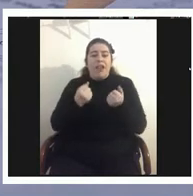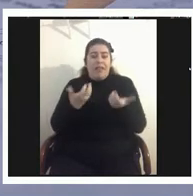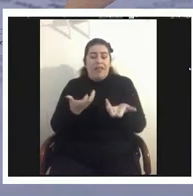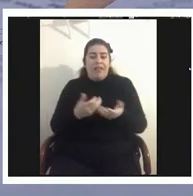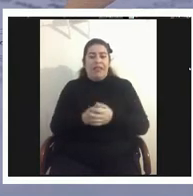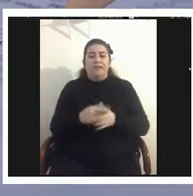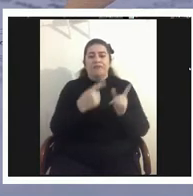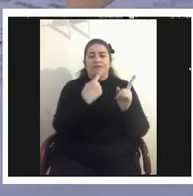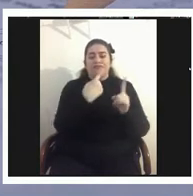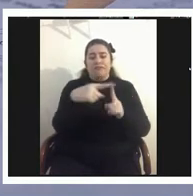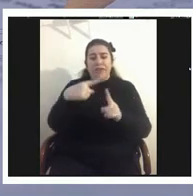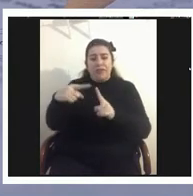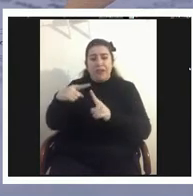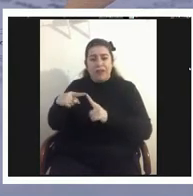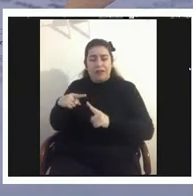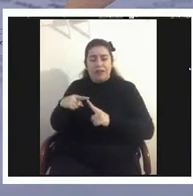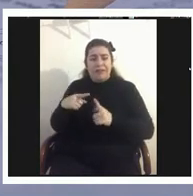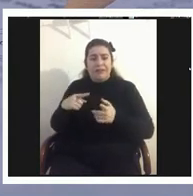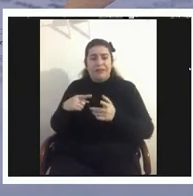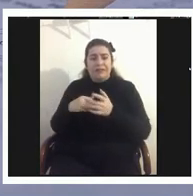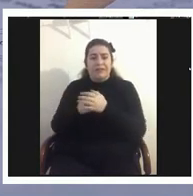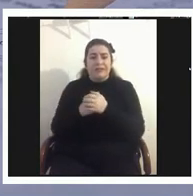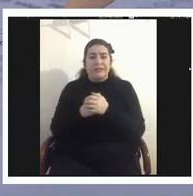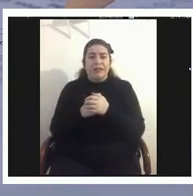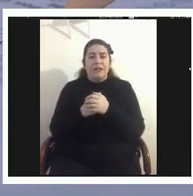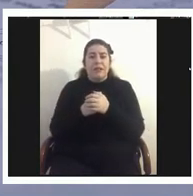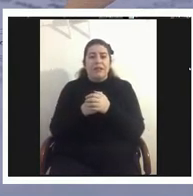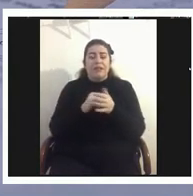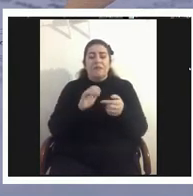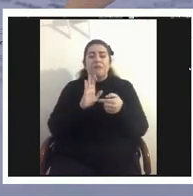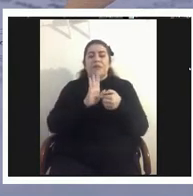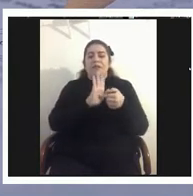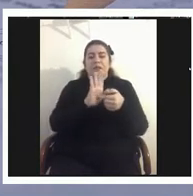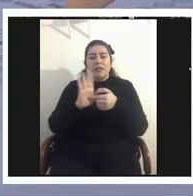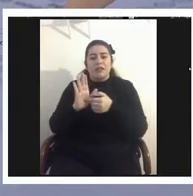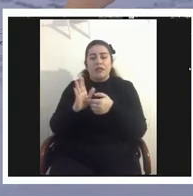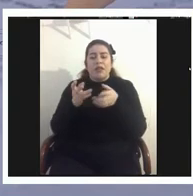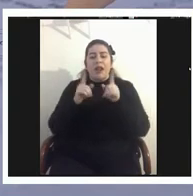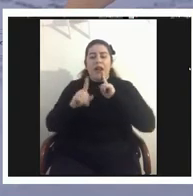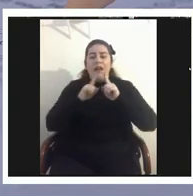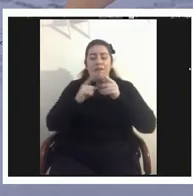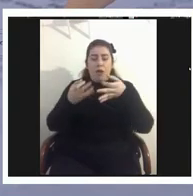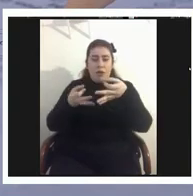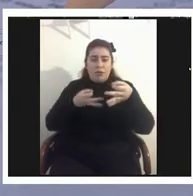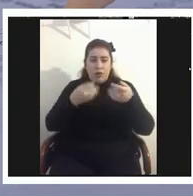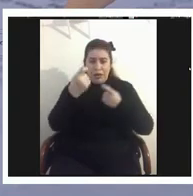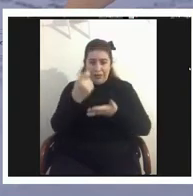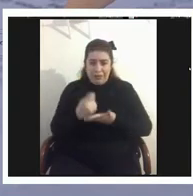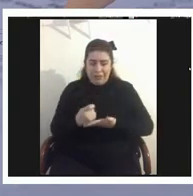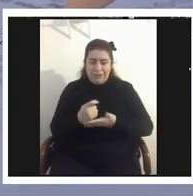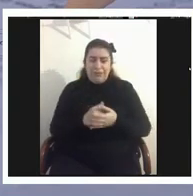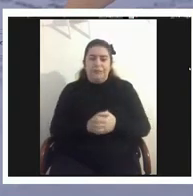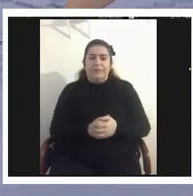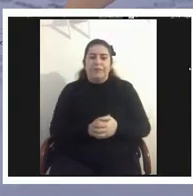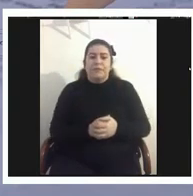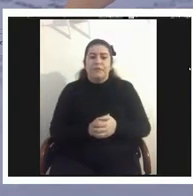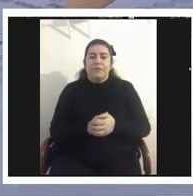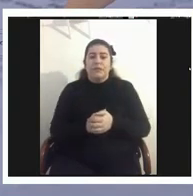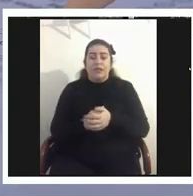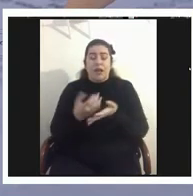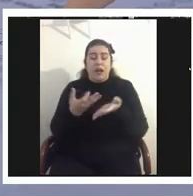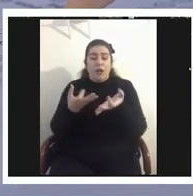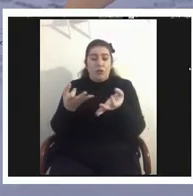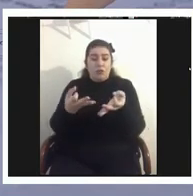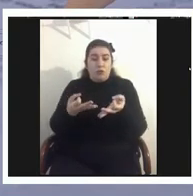distintos tipos de las presentaciones y de las evaluaciones ahora la rendición de